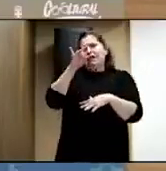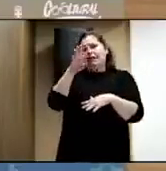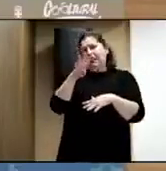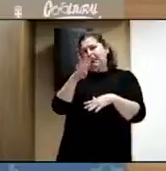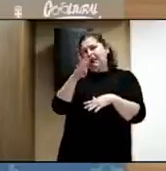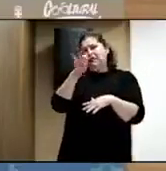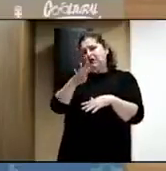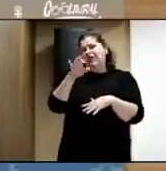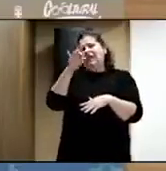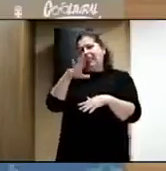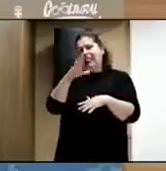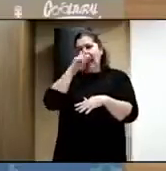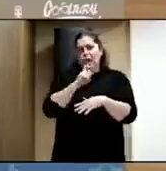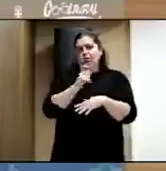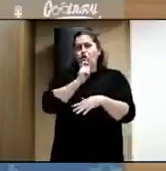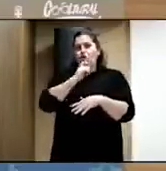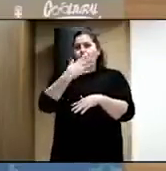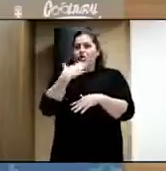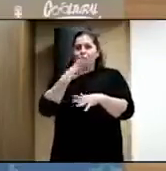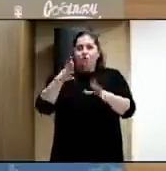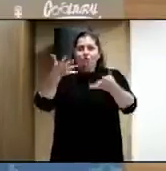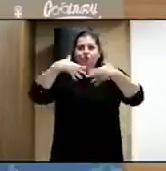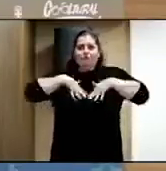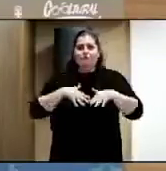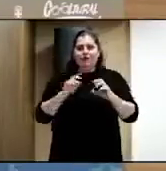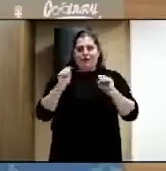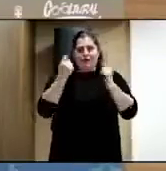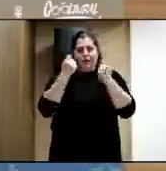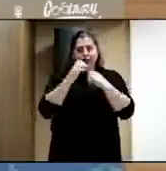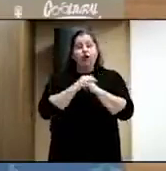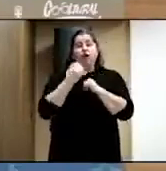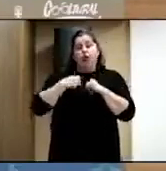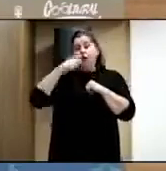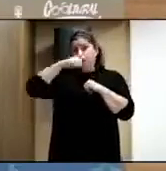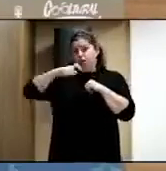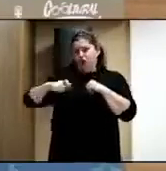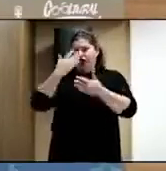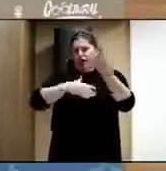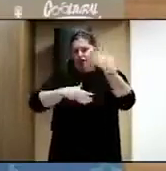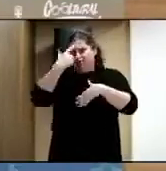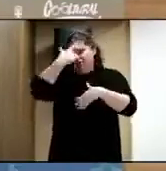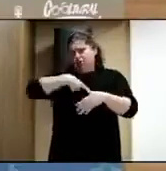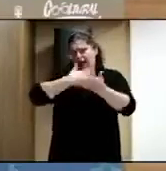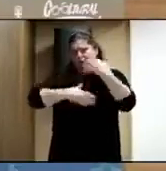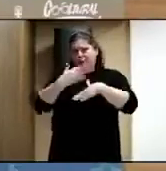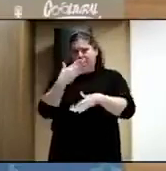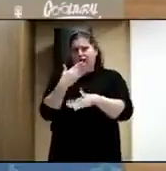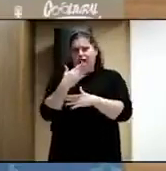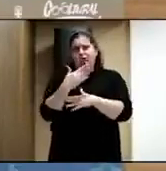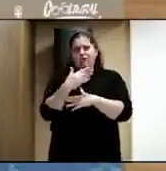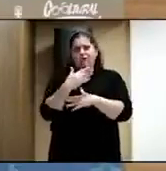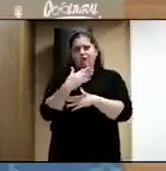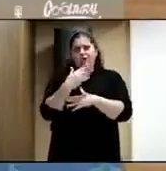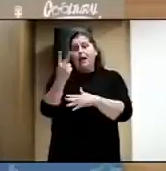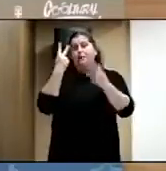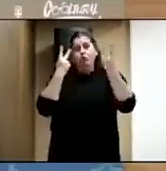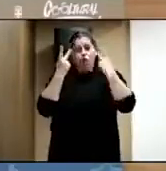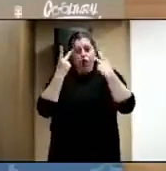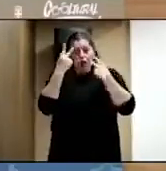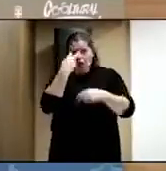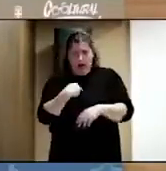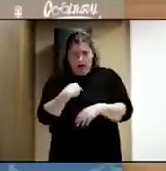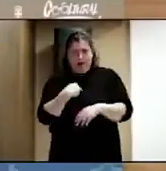todo este tema, ¿no? Una persona con discapacidad, como sabéis, visual.